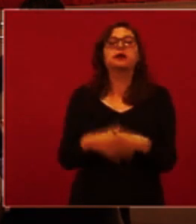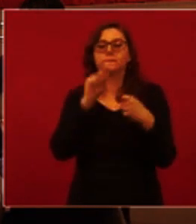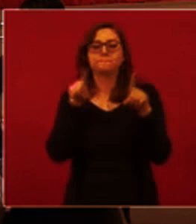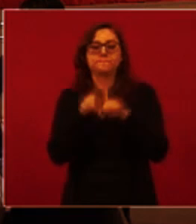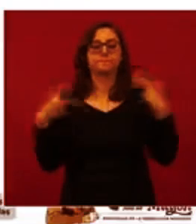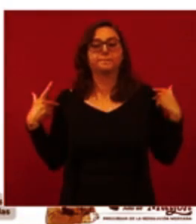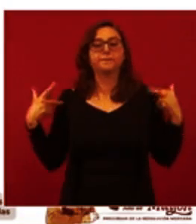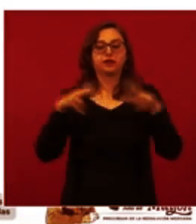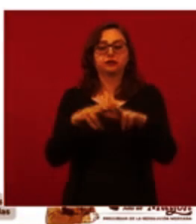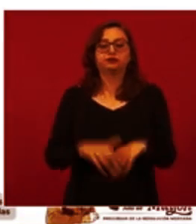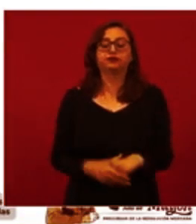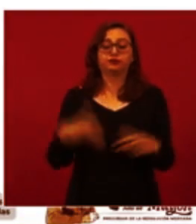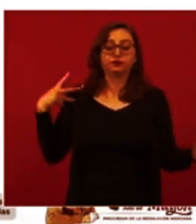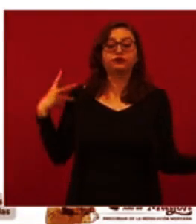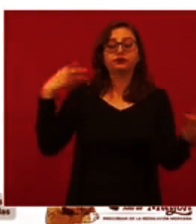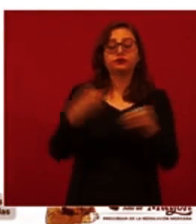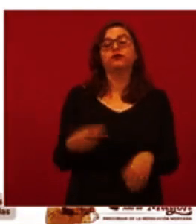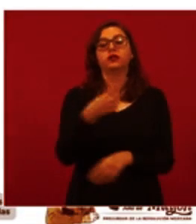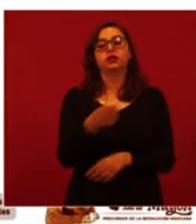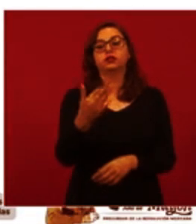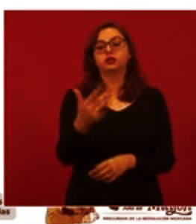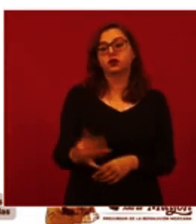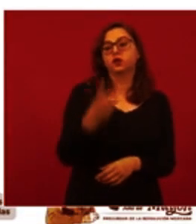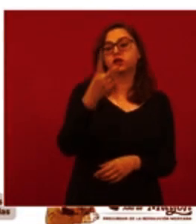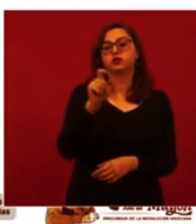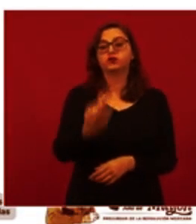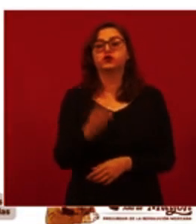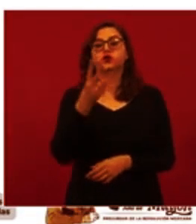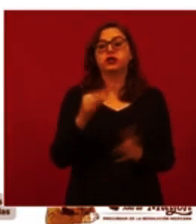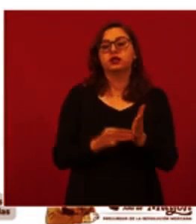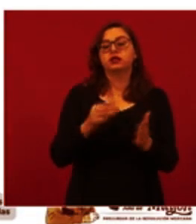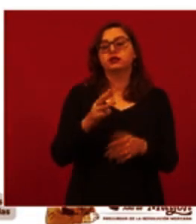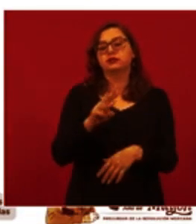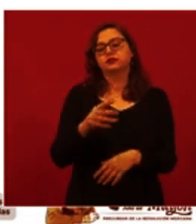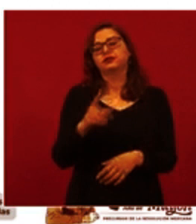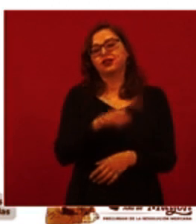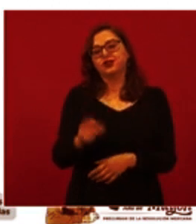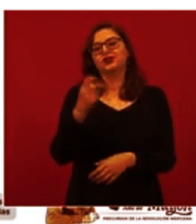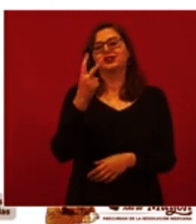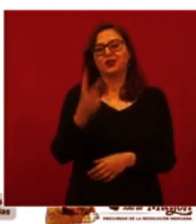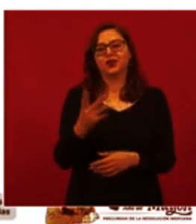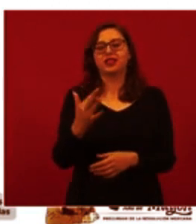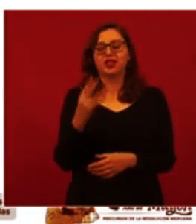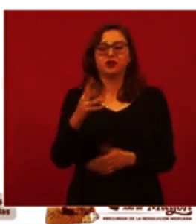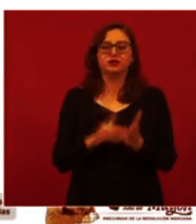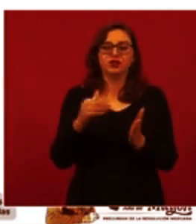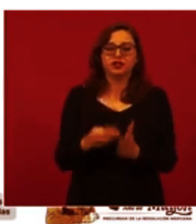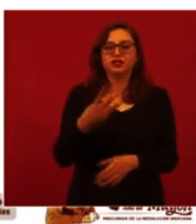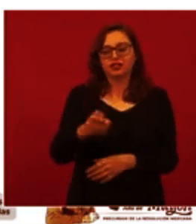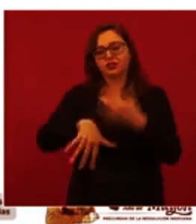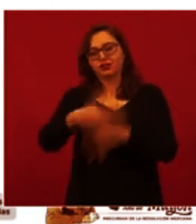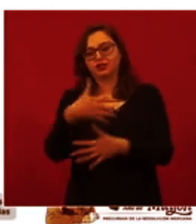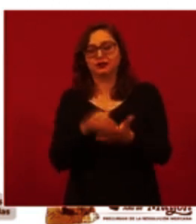152.3 millones de dosis que han sido utilizadas en México desde que empezó el programa, en diciembre de 2020.